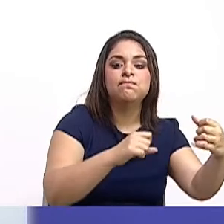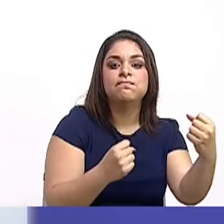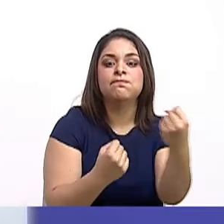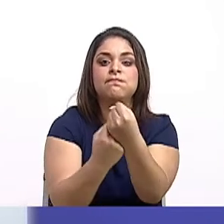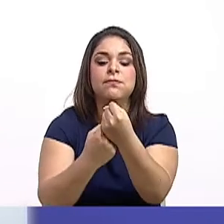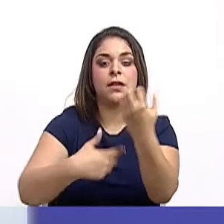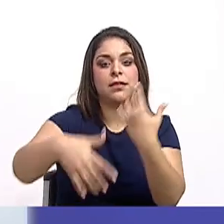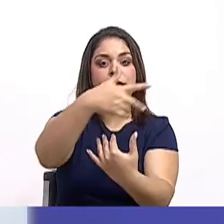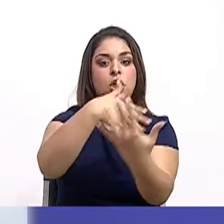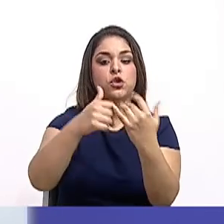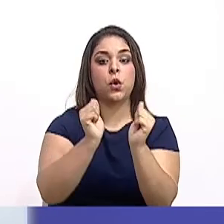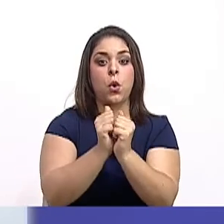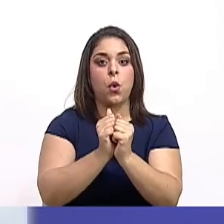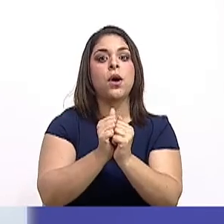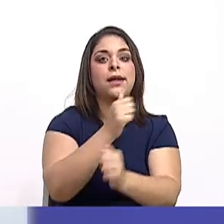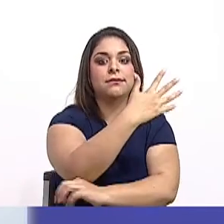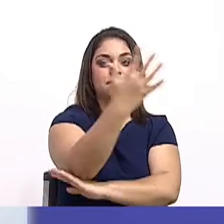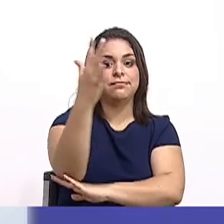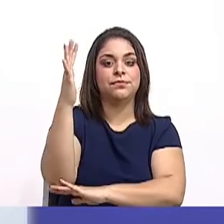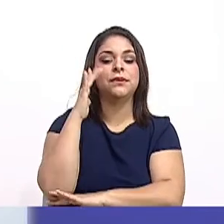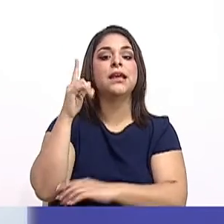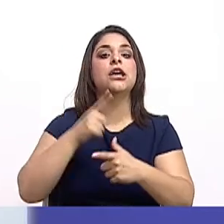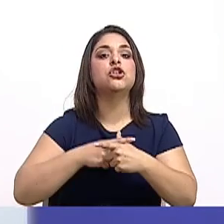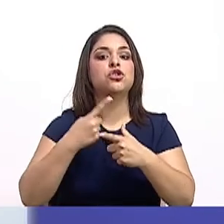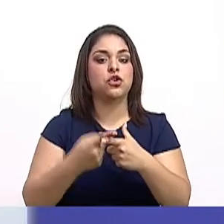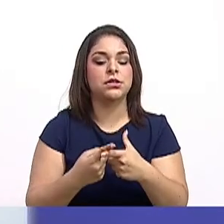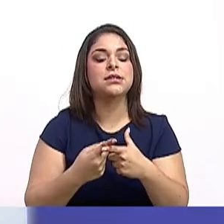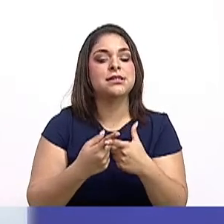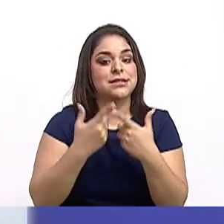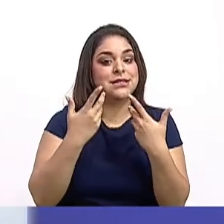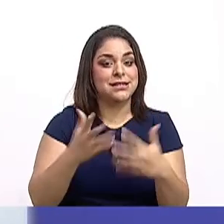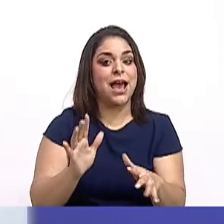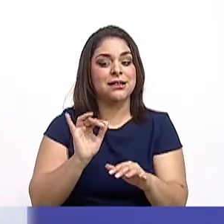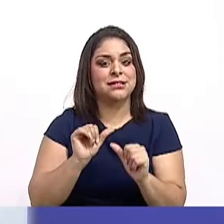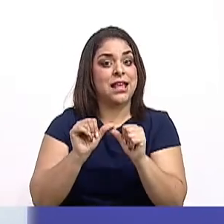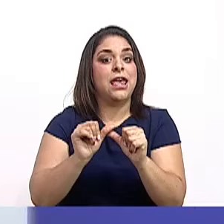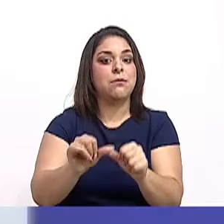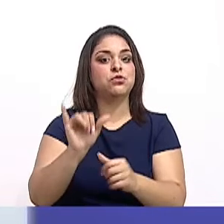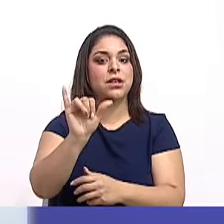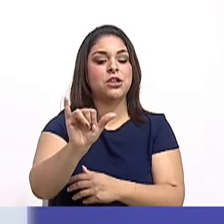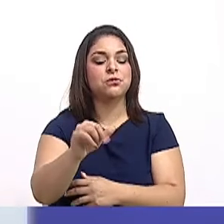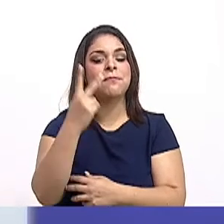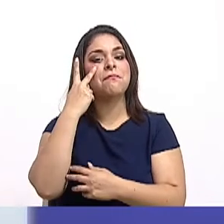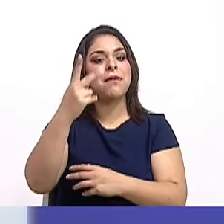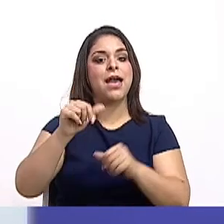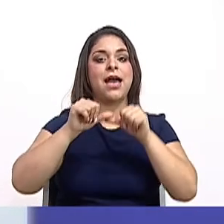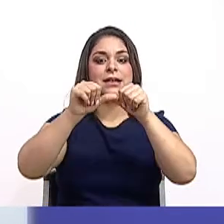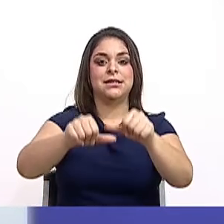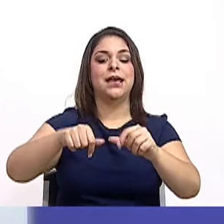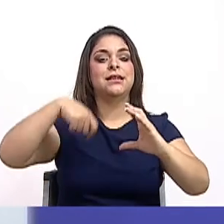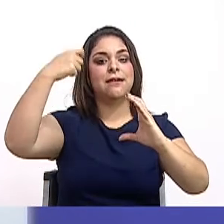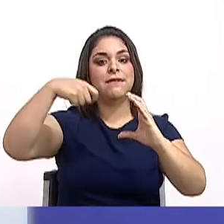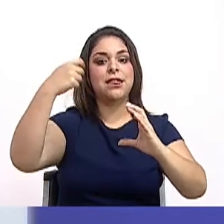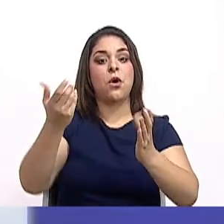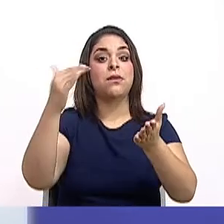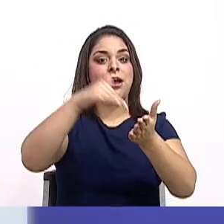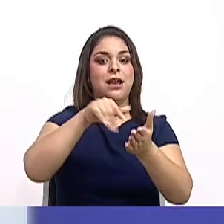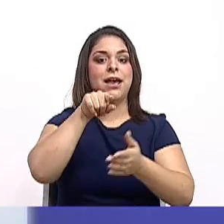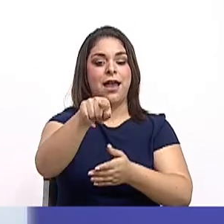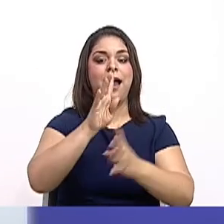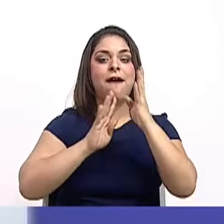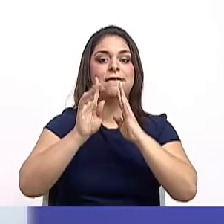que hacemos con el medio. Así que si retomamos eso, veamos el siguiente video que retoma esta parte.